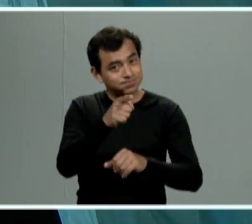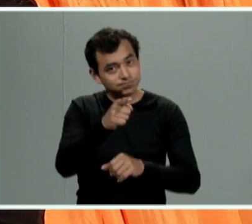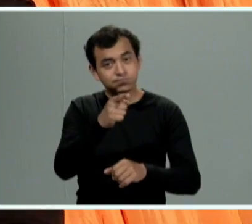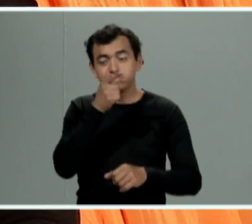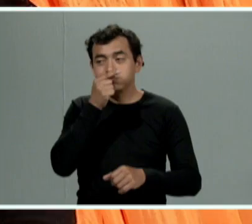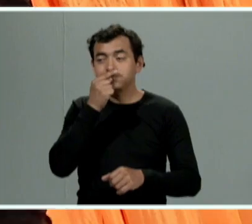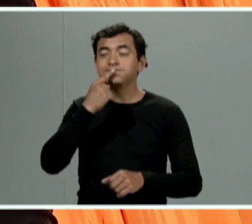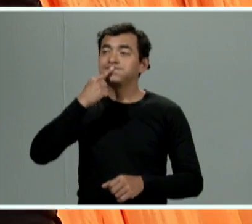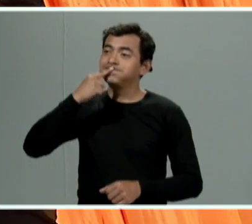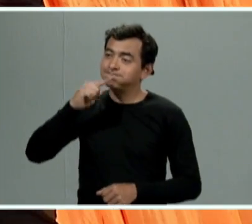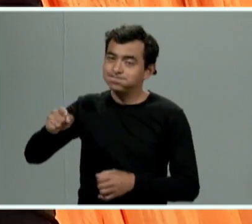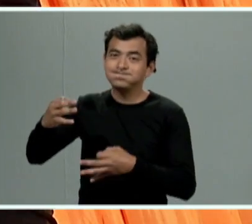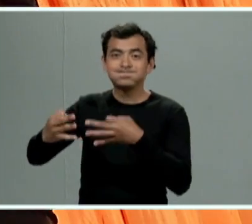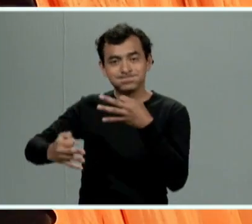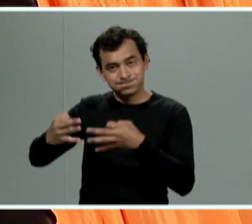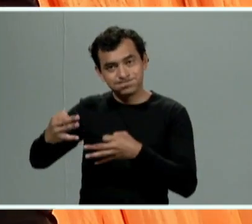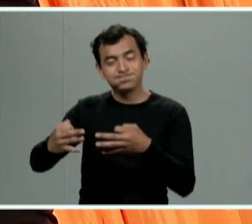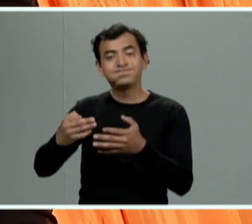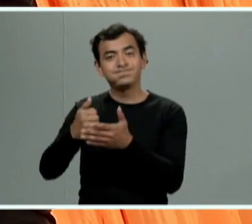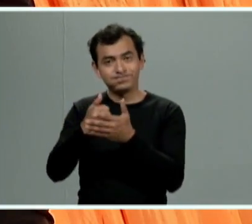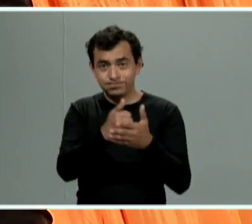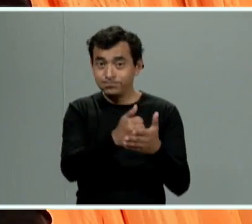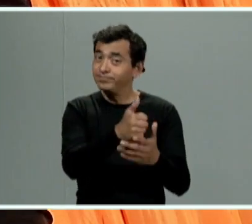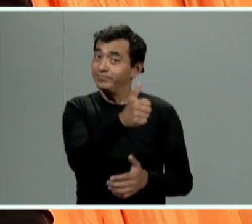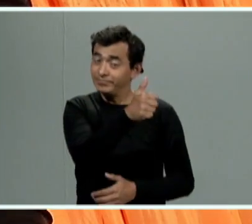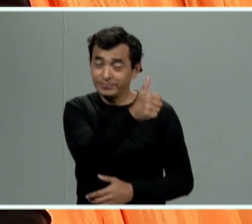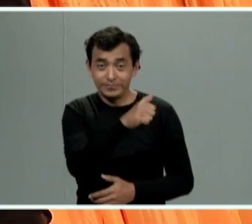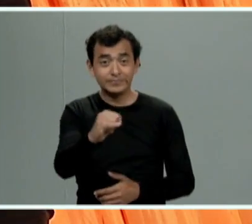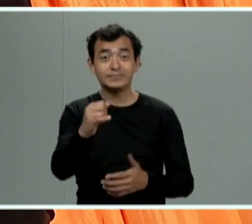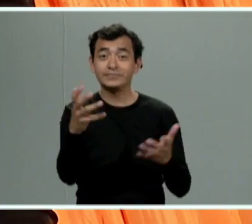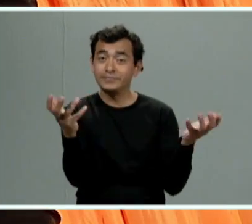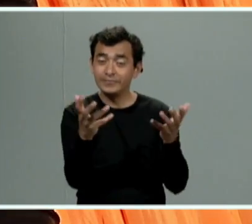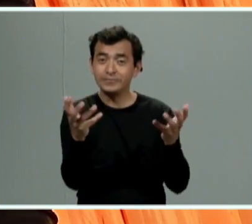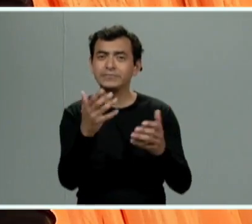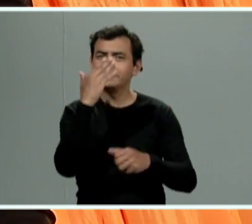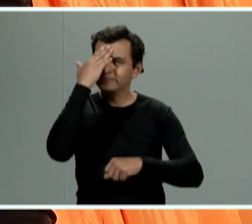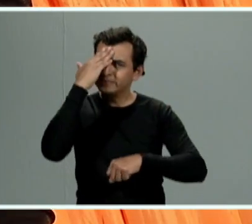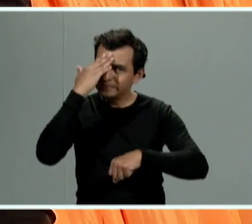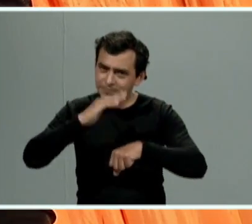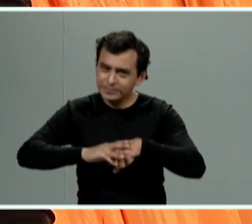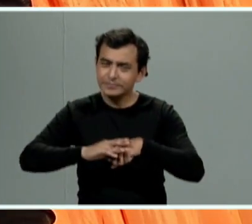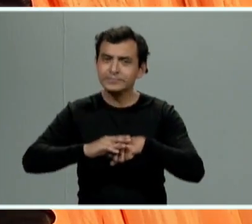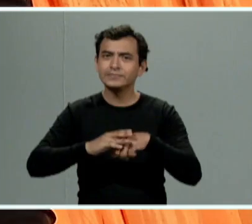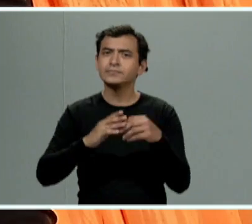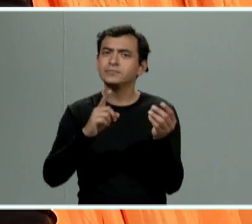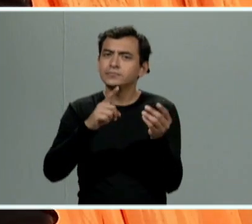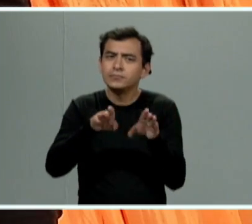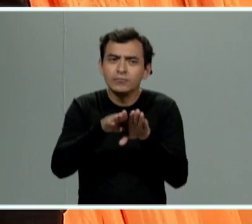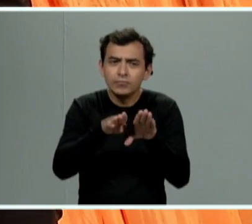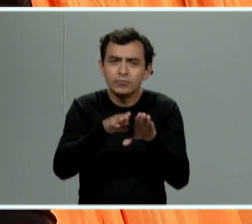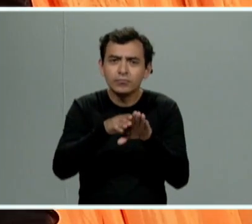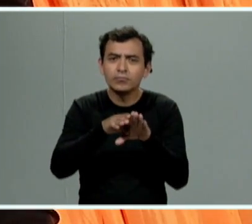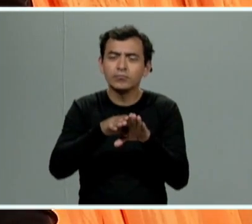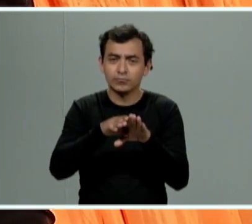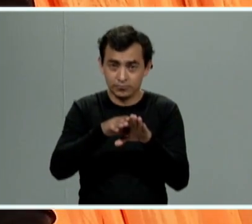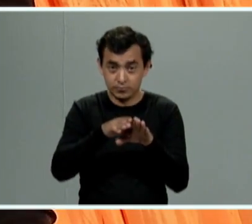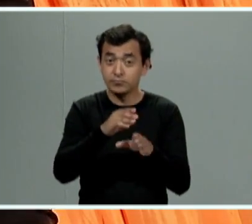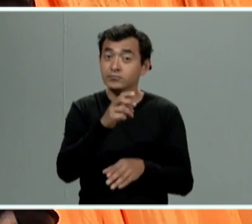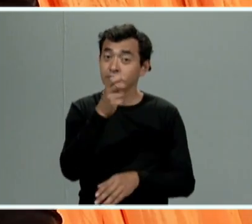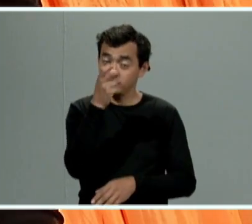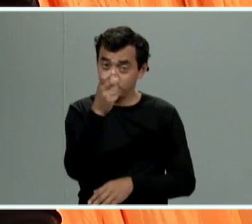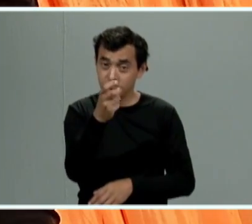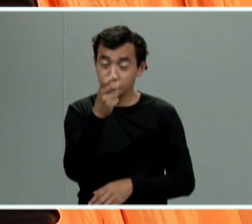de esta manera es como este tipo de denuncias se pueden hacer ya sabemos en dónde y sabemos qué pasa ya sabemos que si funciona